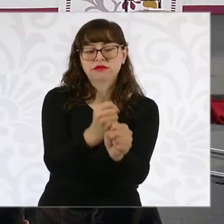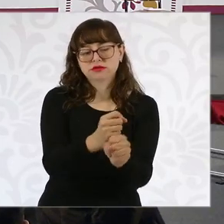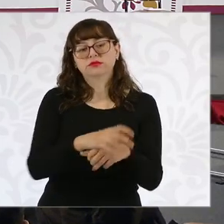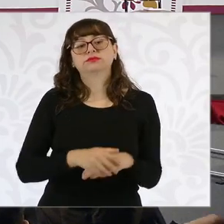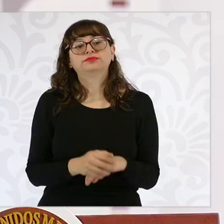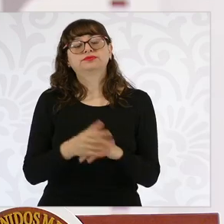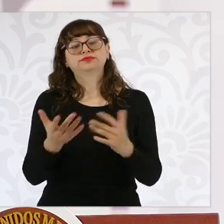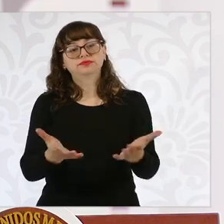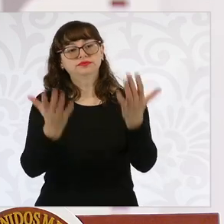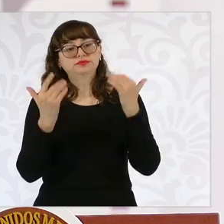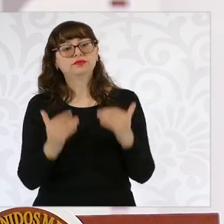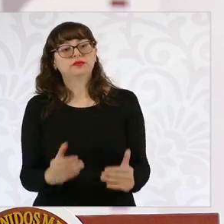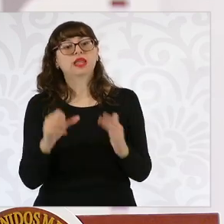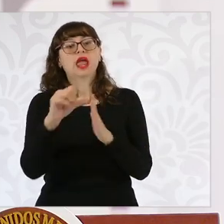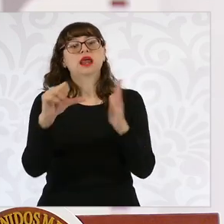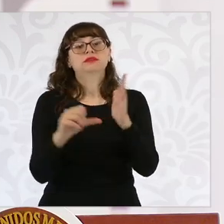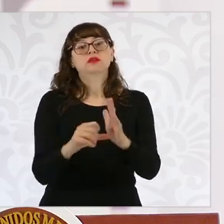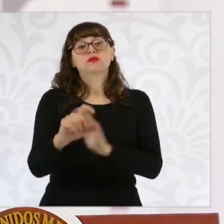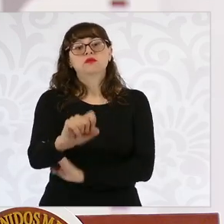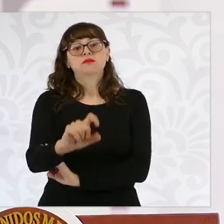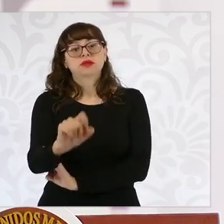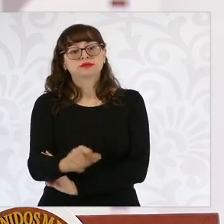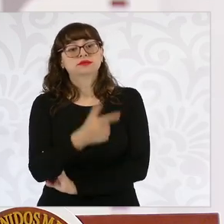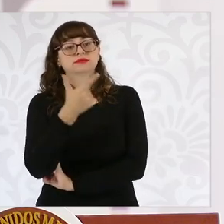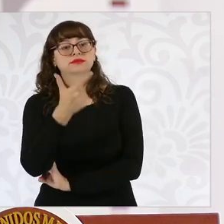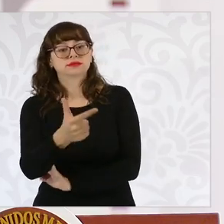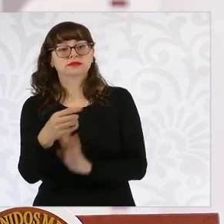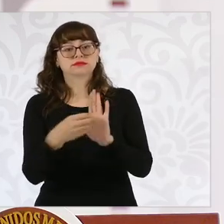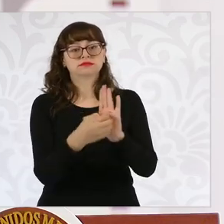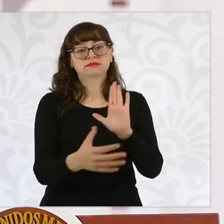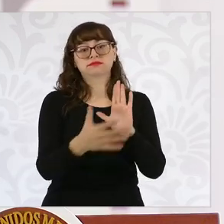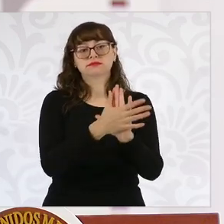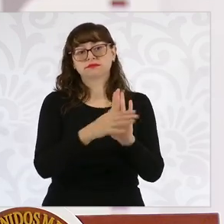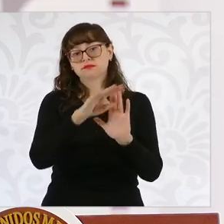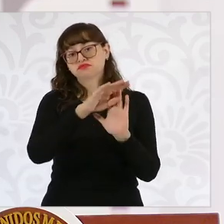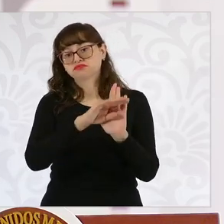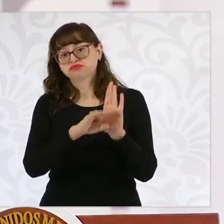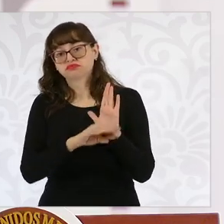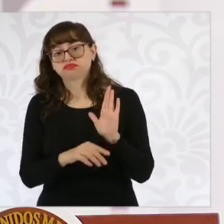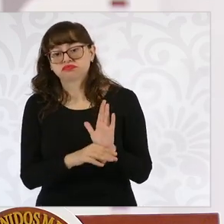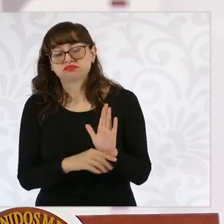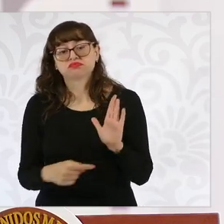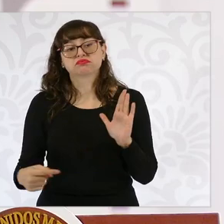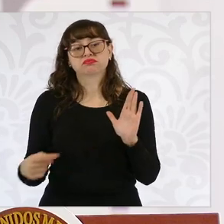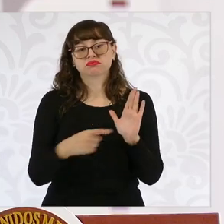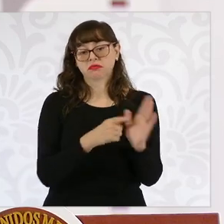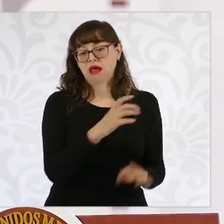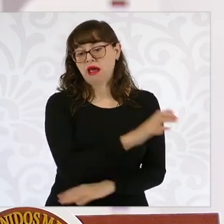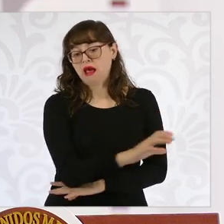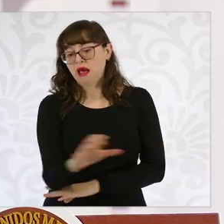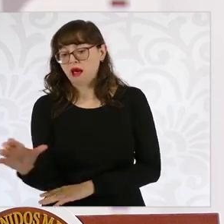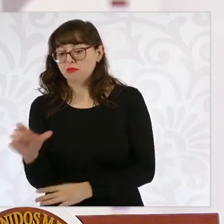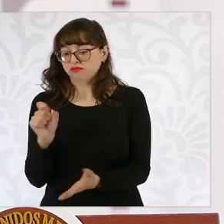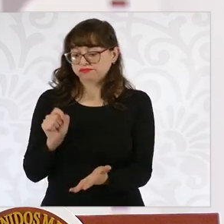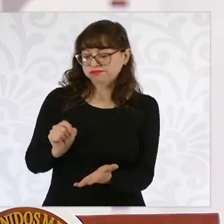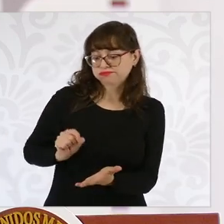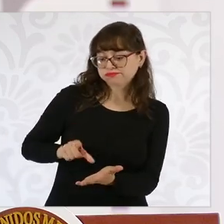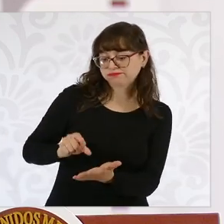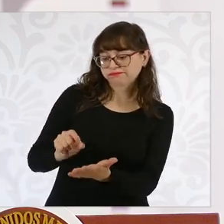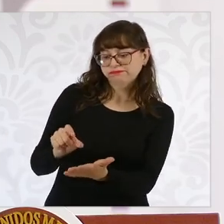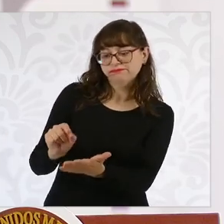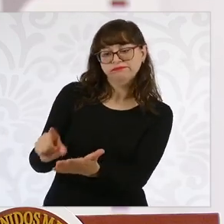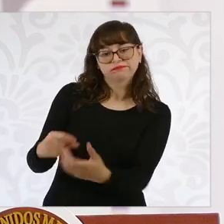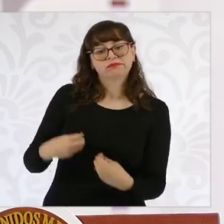reforma al artículo 27 se estableció lo que es el programa Sembrando Vida, que